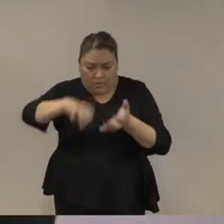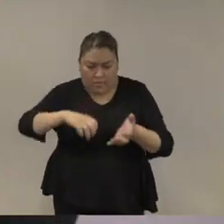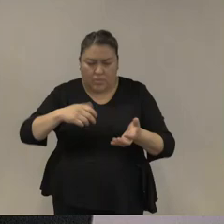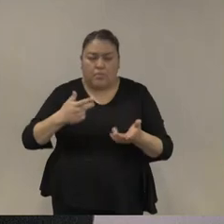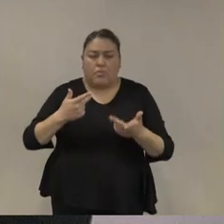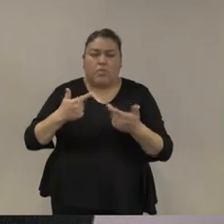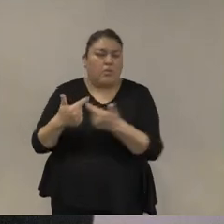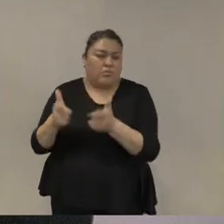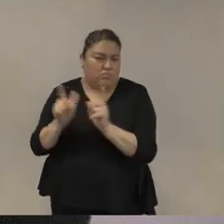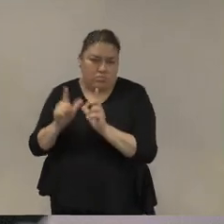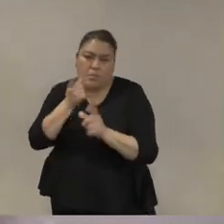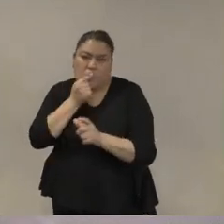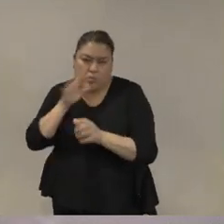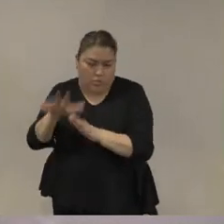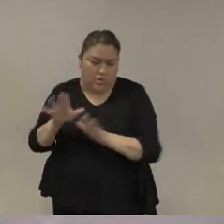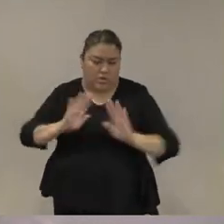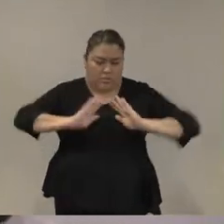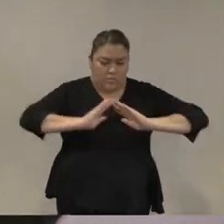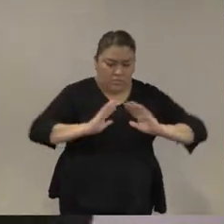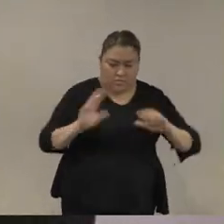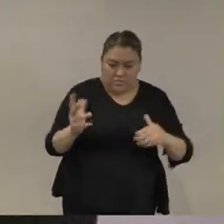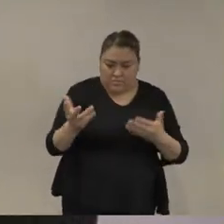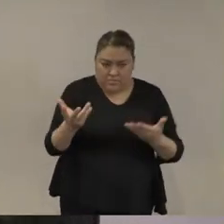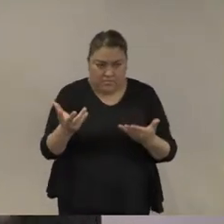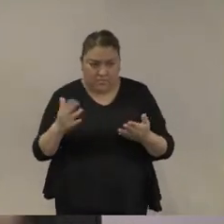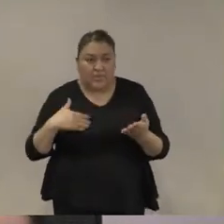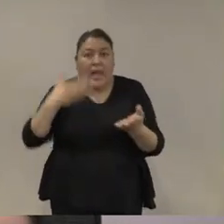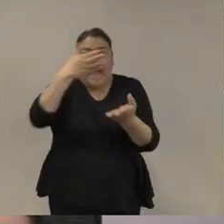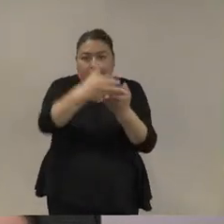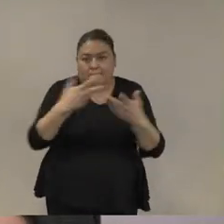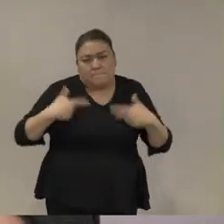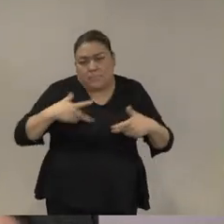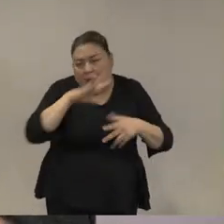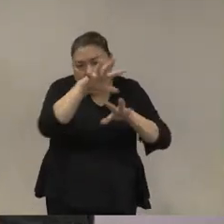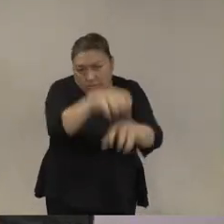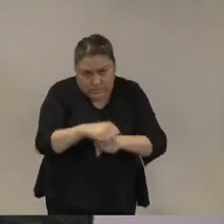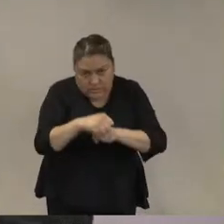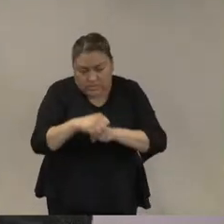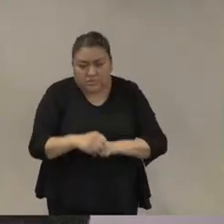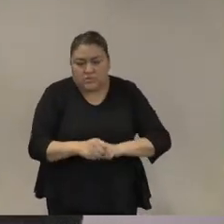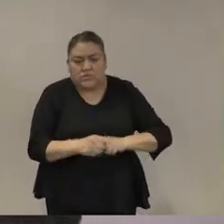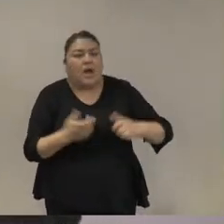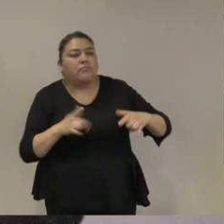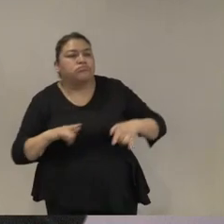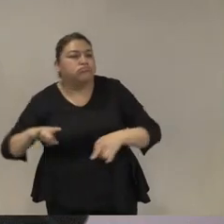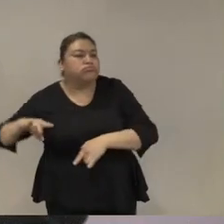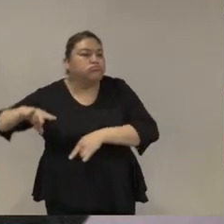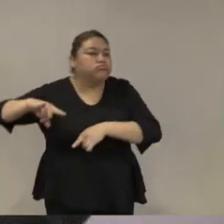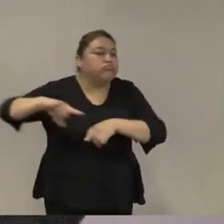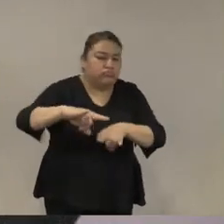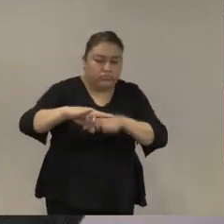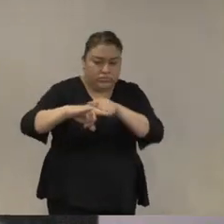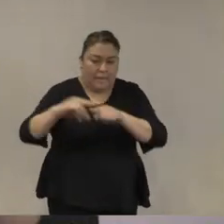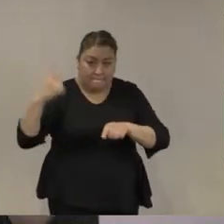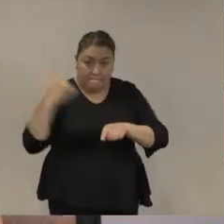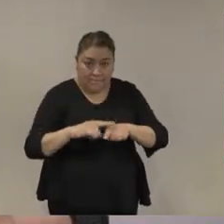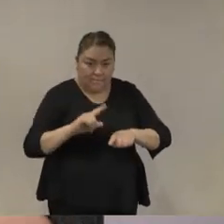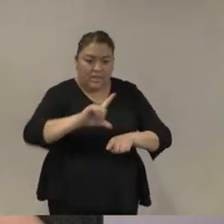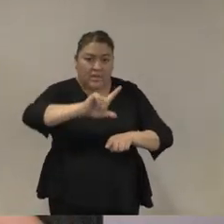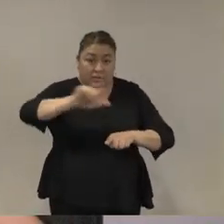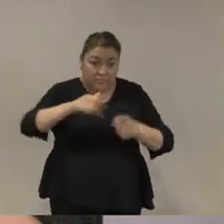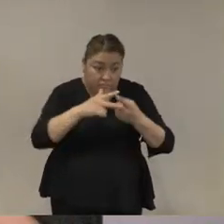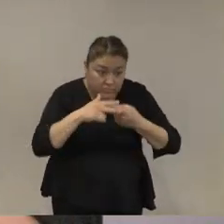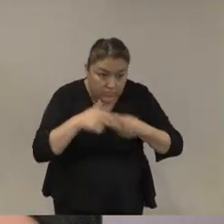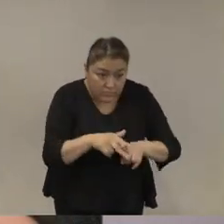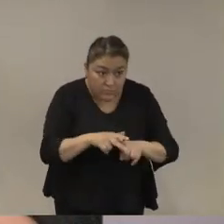o sea la acción militar en el terreno y por último es necesario pensar como ya